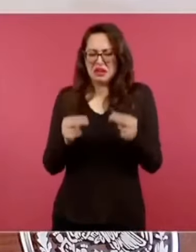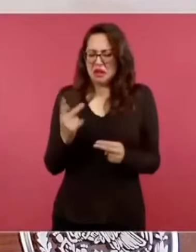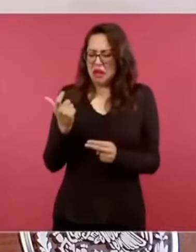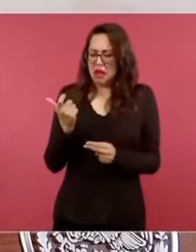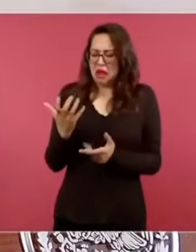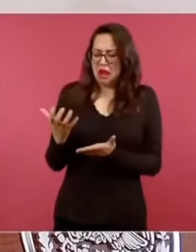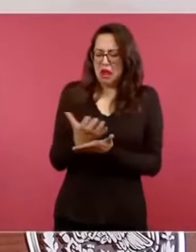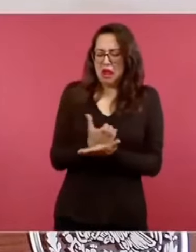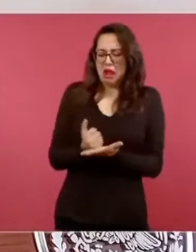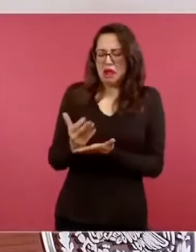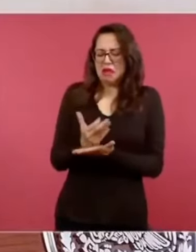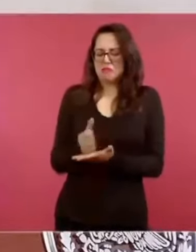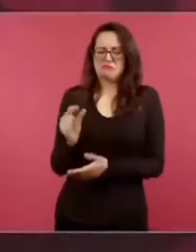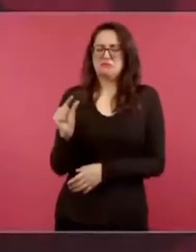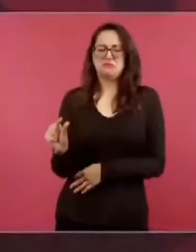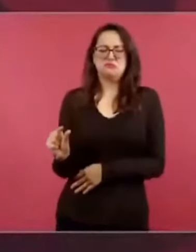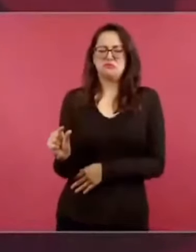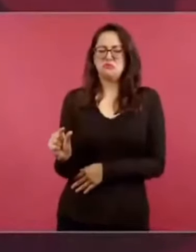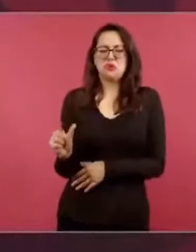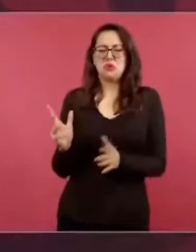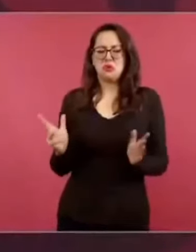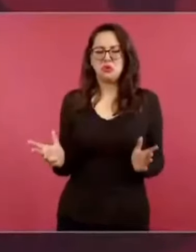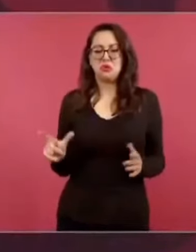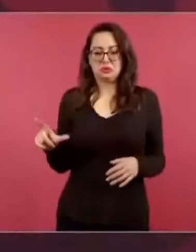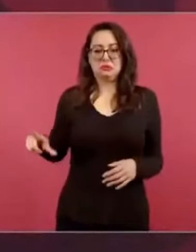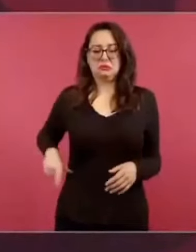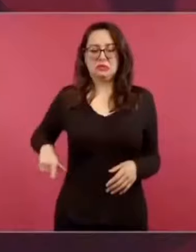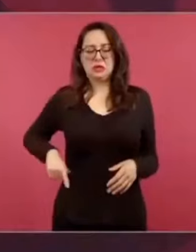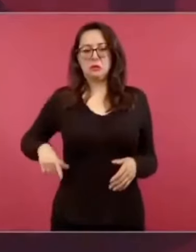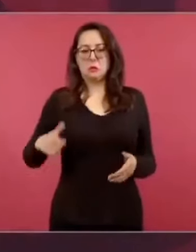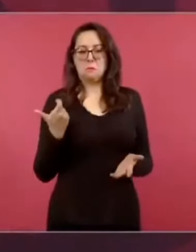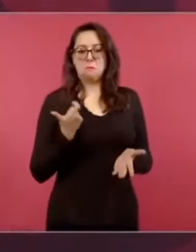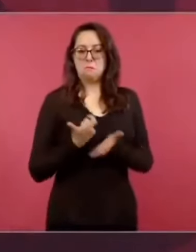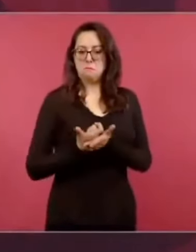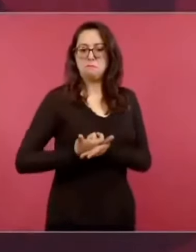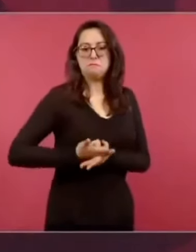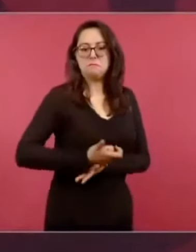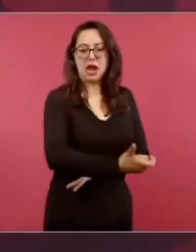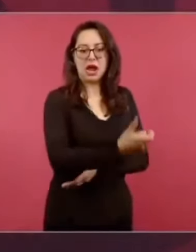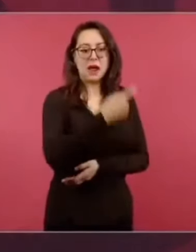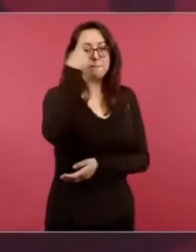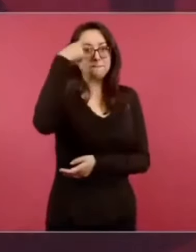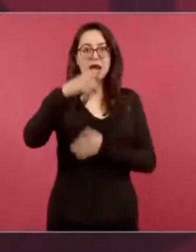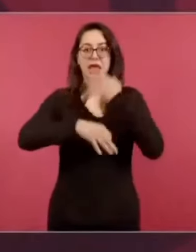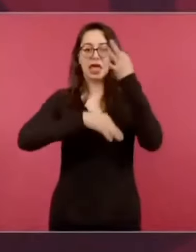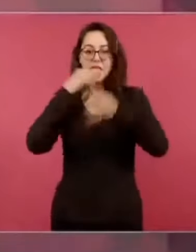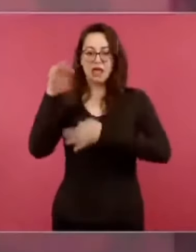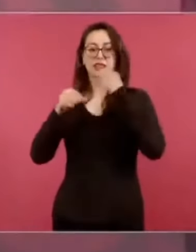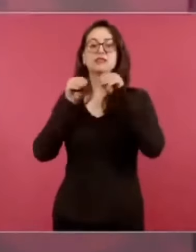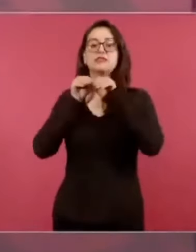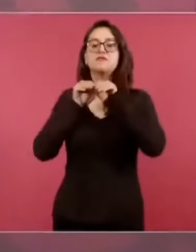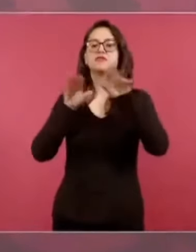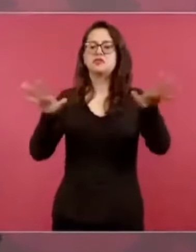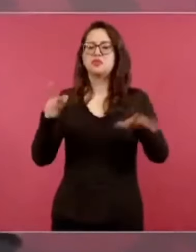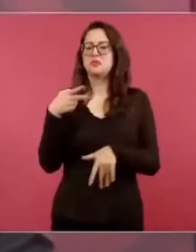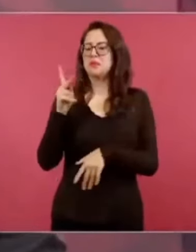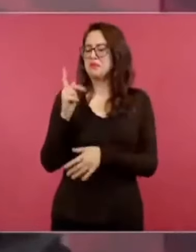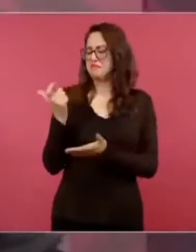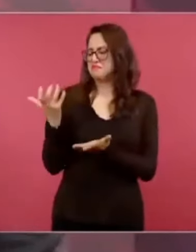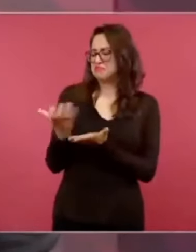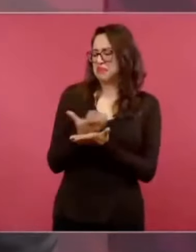eso les daba una ganancia limitada.